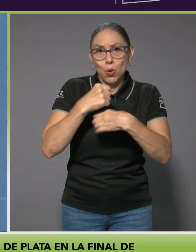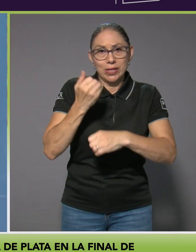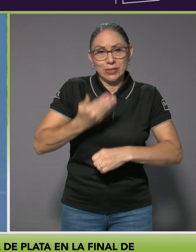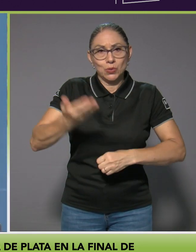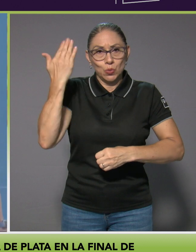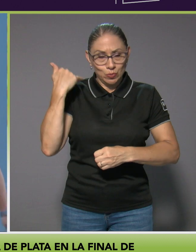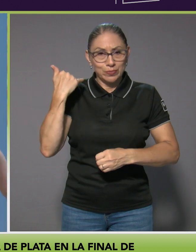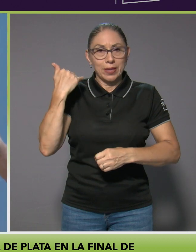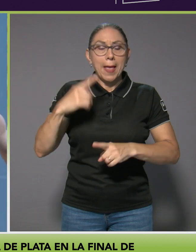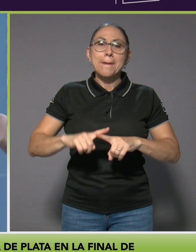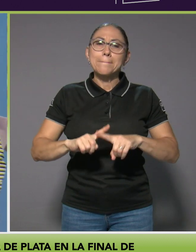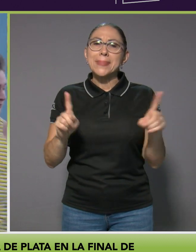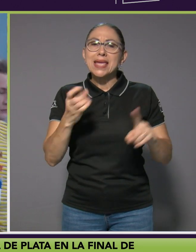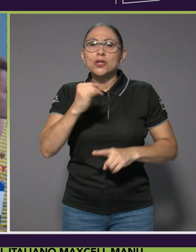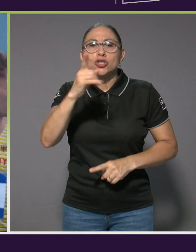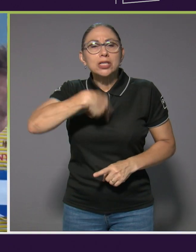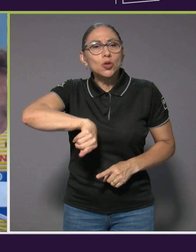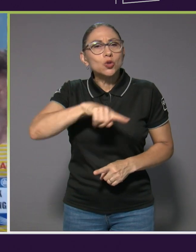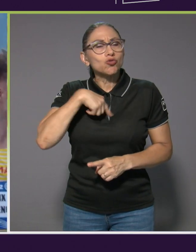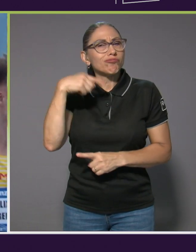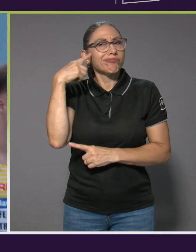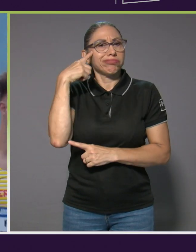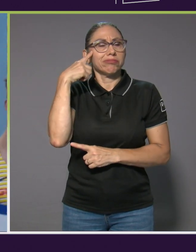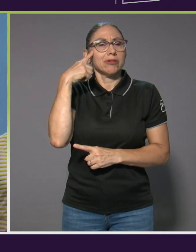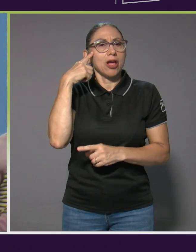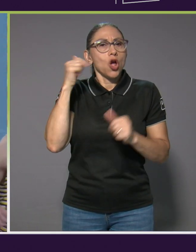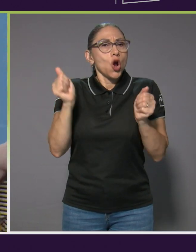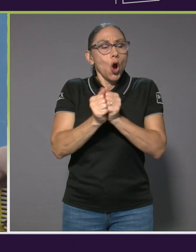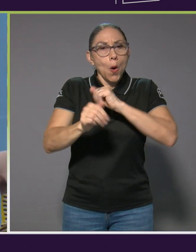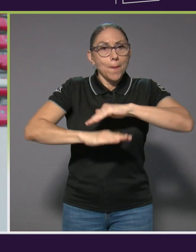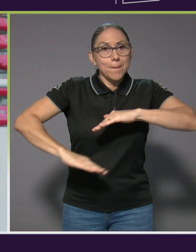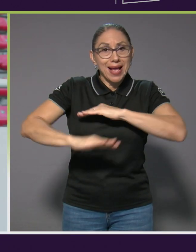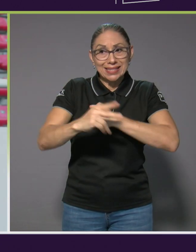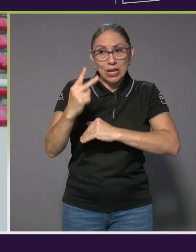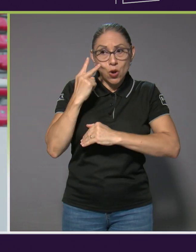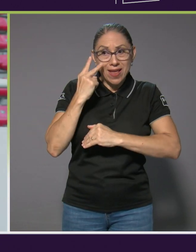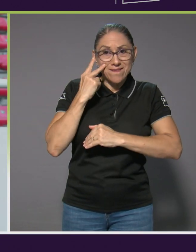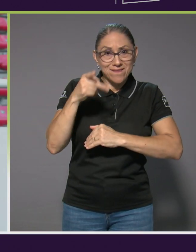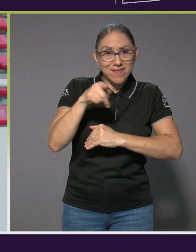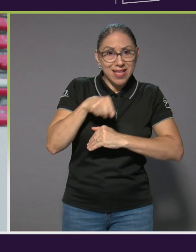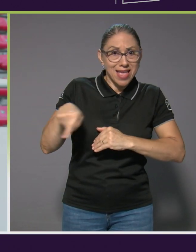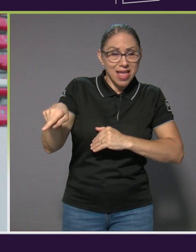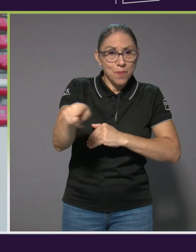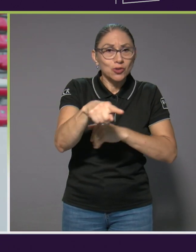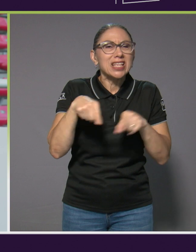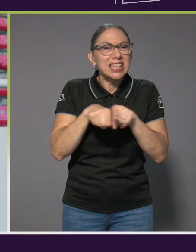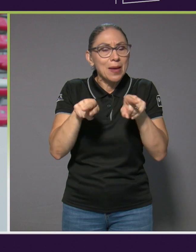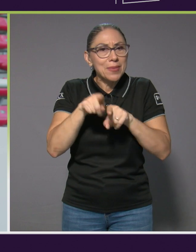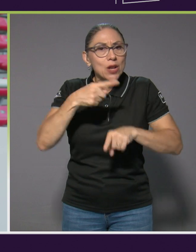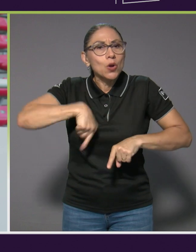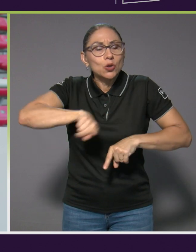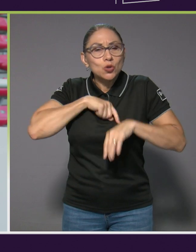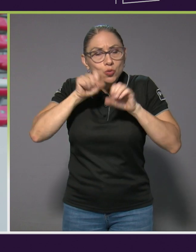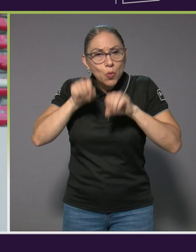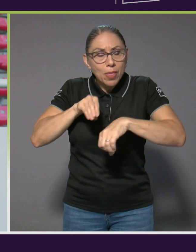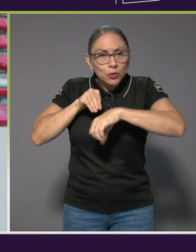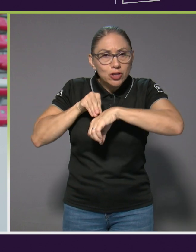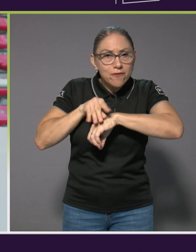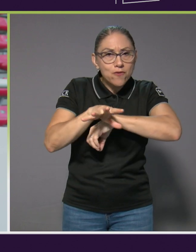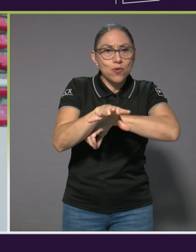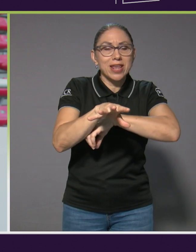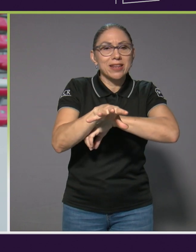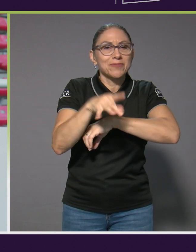pero si nos planteamos a partir de lo que se nos presenta externamente a lo que nosotros podemos influir, creo que no